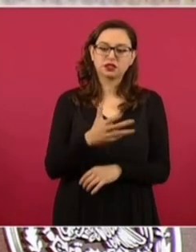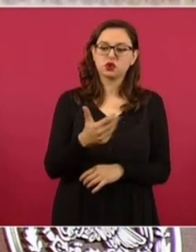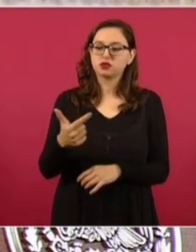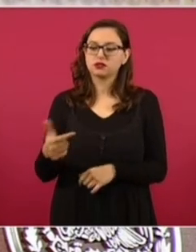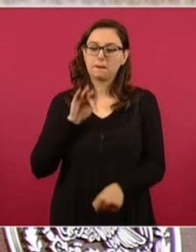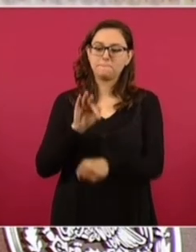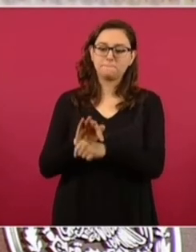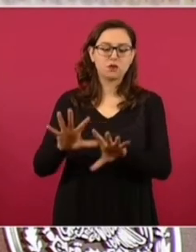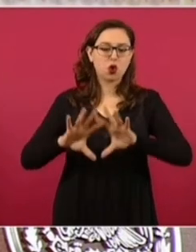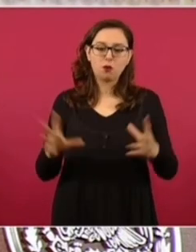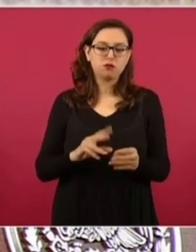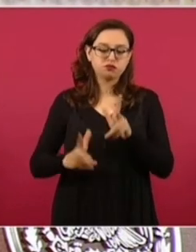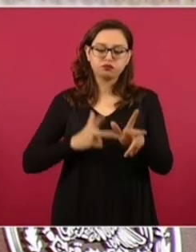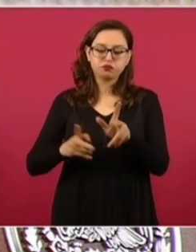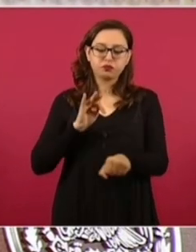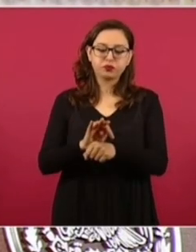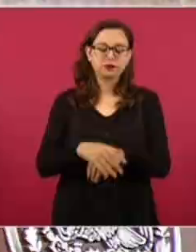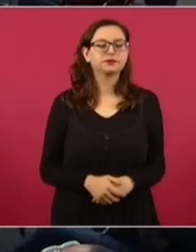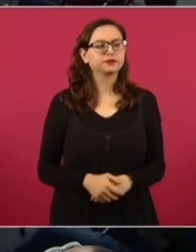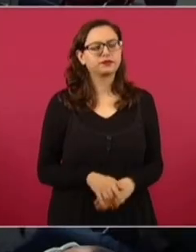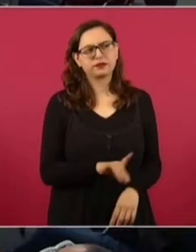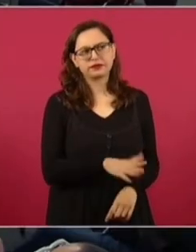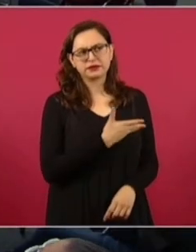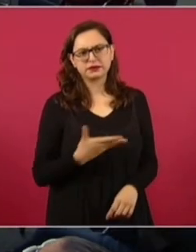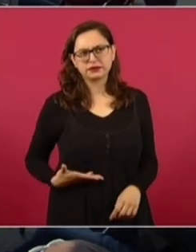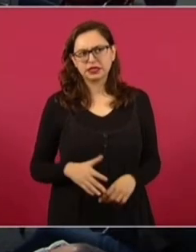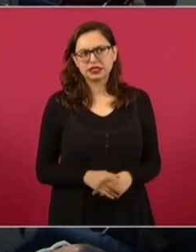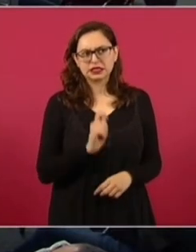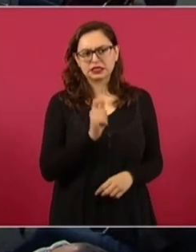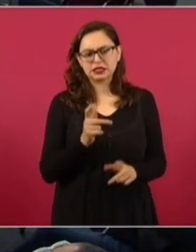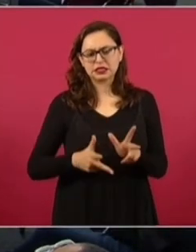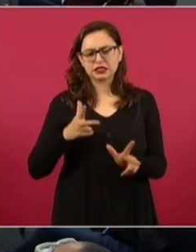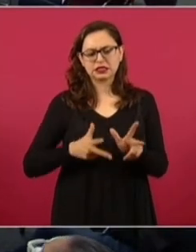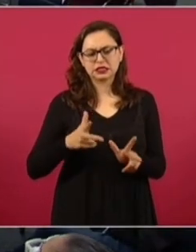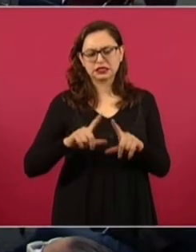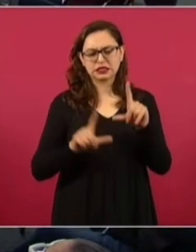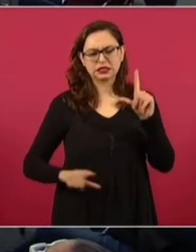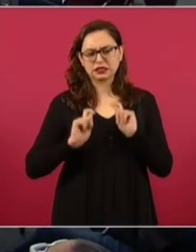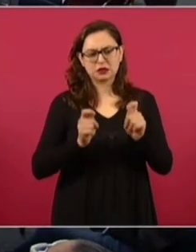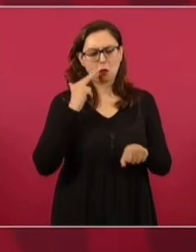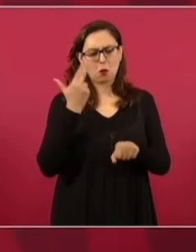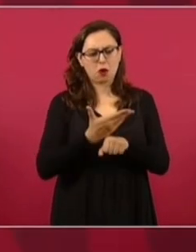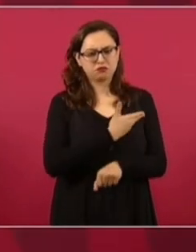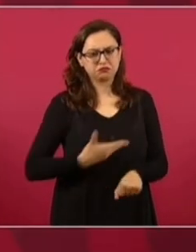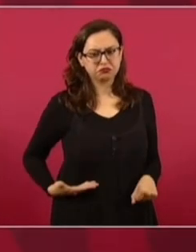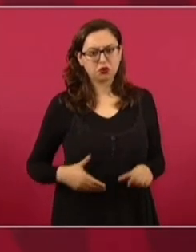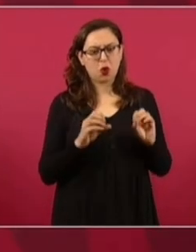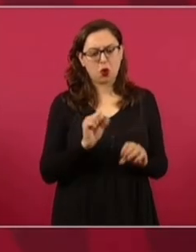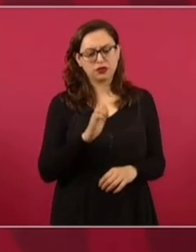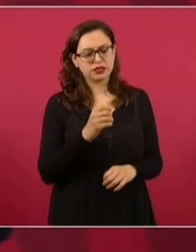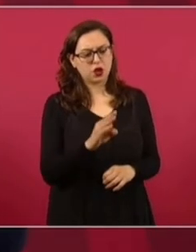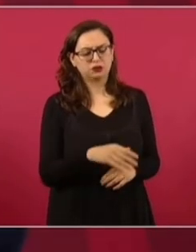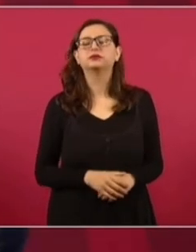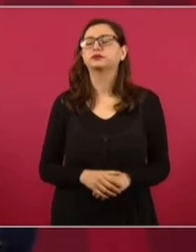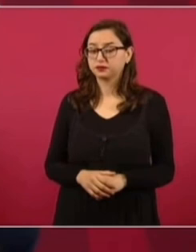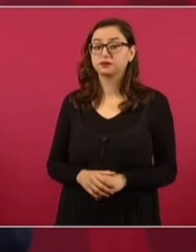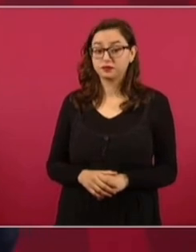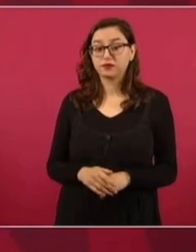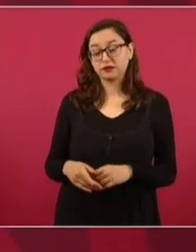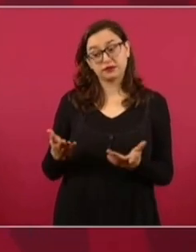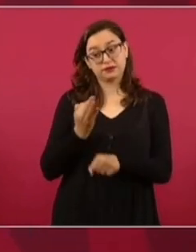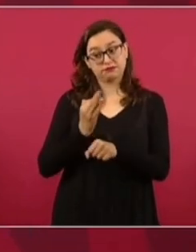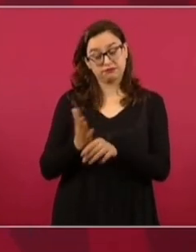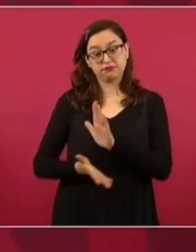6, 7, pues todo. Presidente, con el decreto, ¿toda la obra ya queda a nombre de Presidencia o Sí, se construye porque